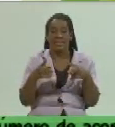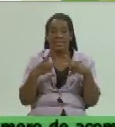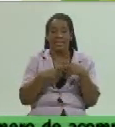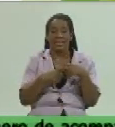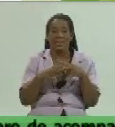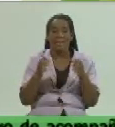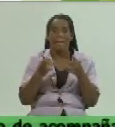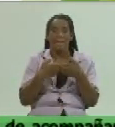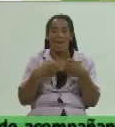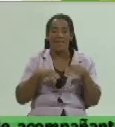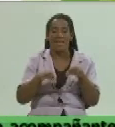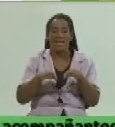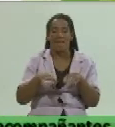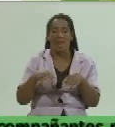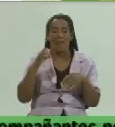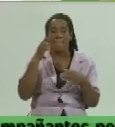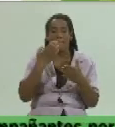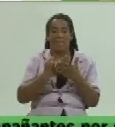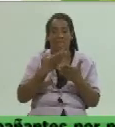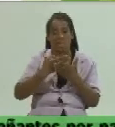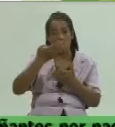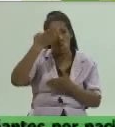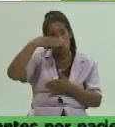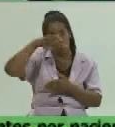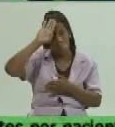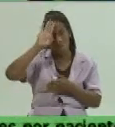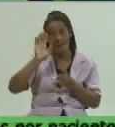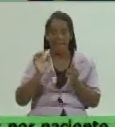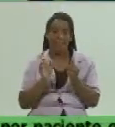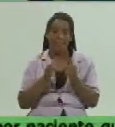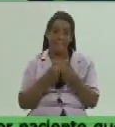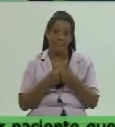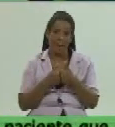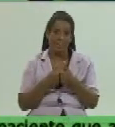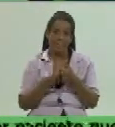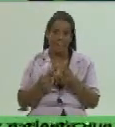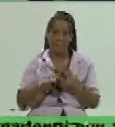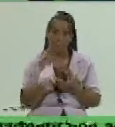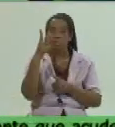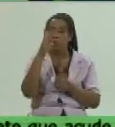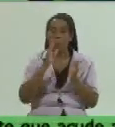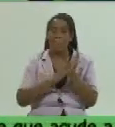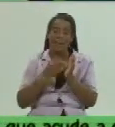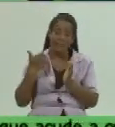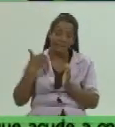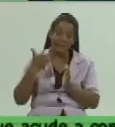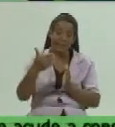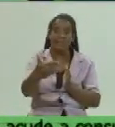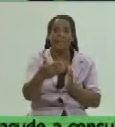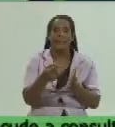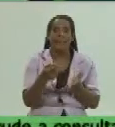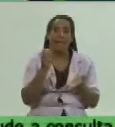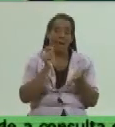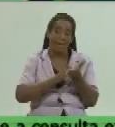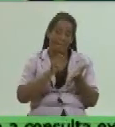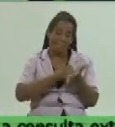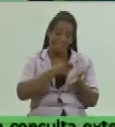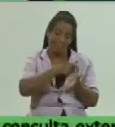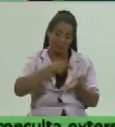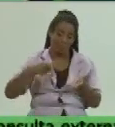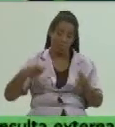la cubana del pan ha sido el actuar en estos dos meses de la inspección en toda la provincia